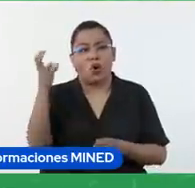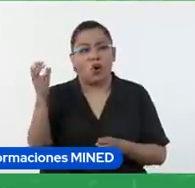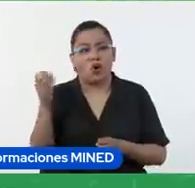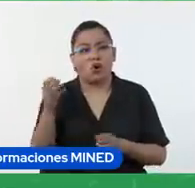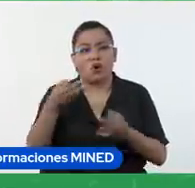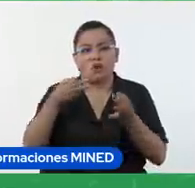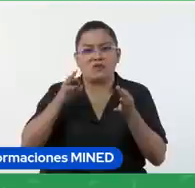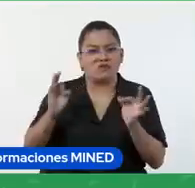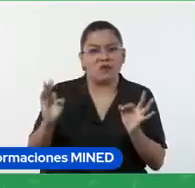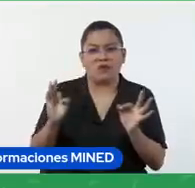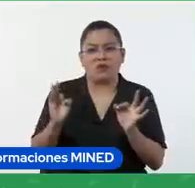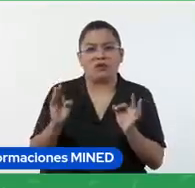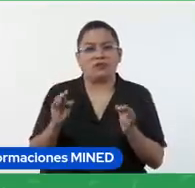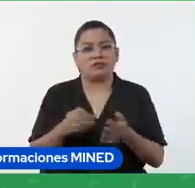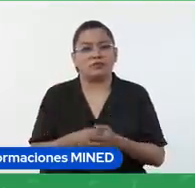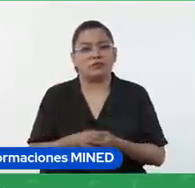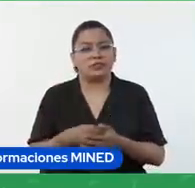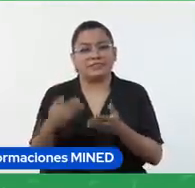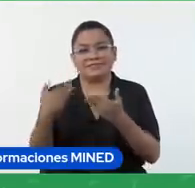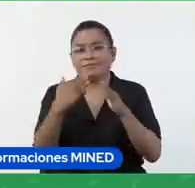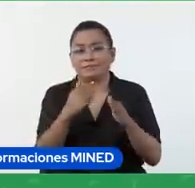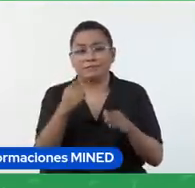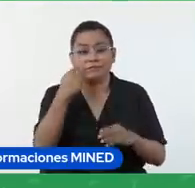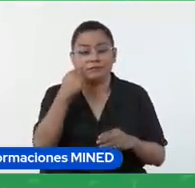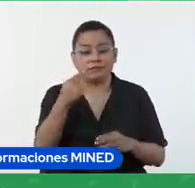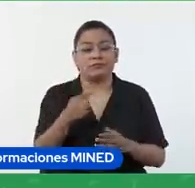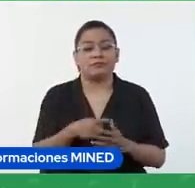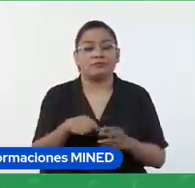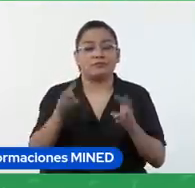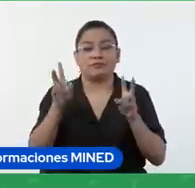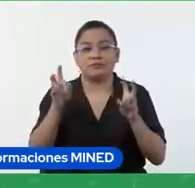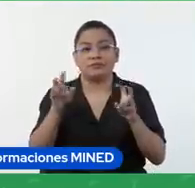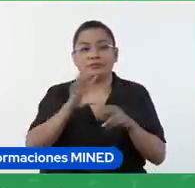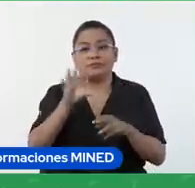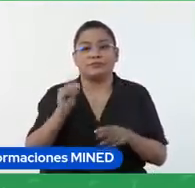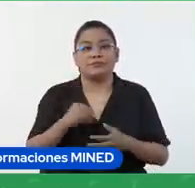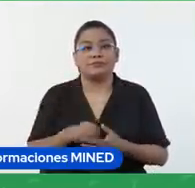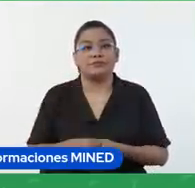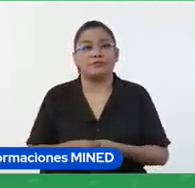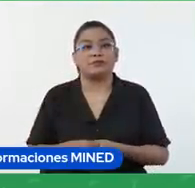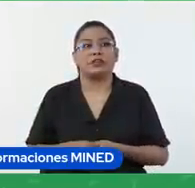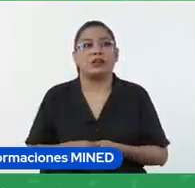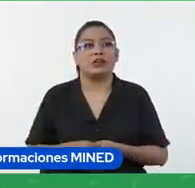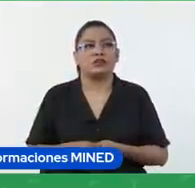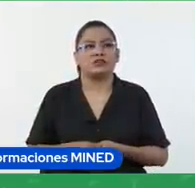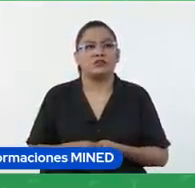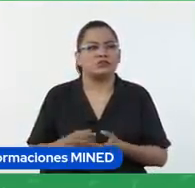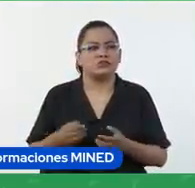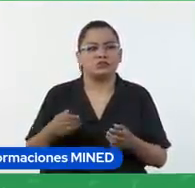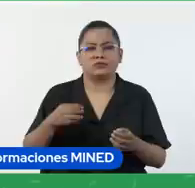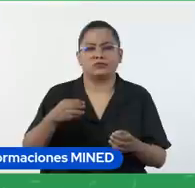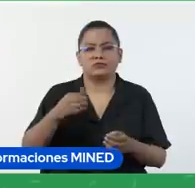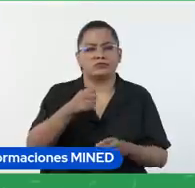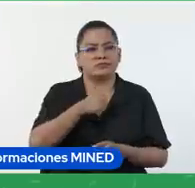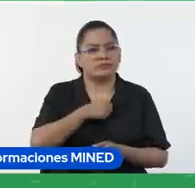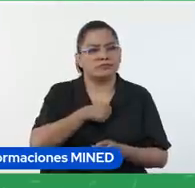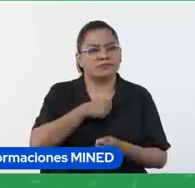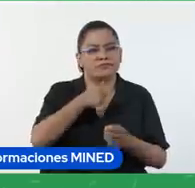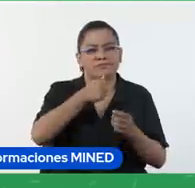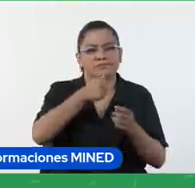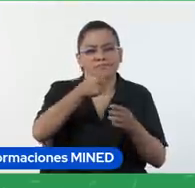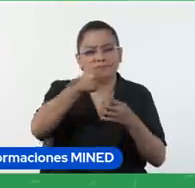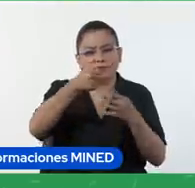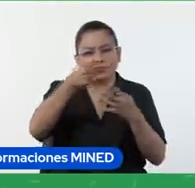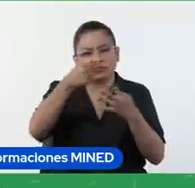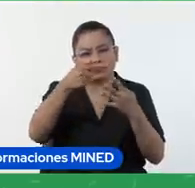ya que estábamos hablando de de las vanguardias por ejemplo y así en cada una de las tareas cada